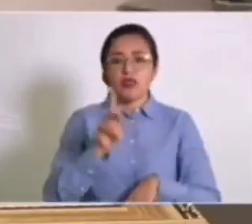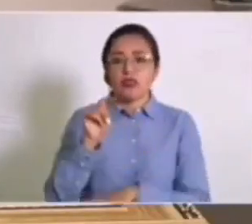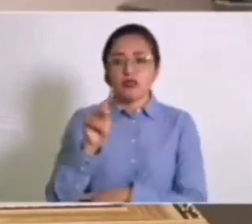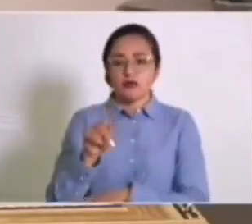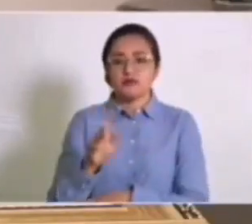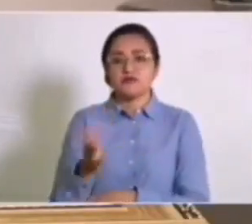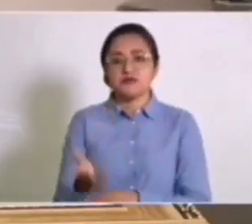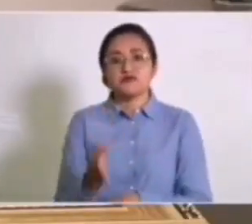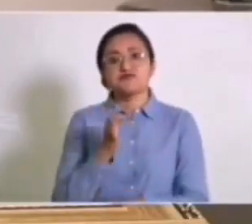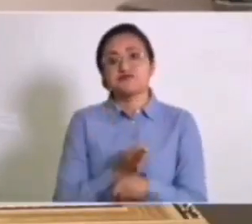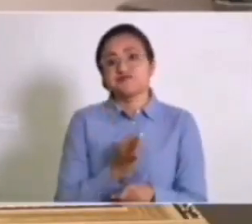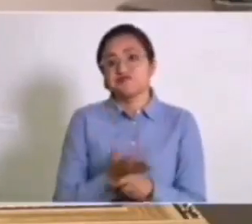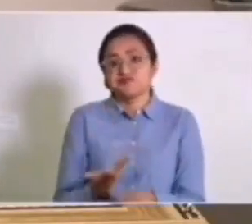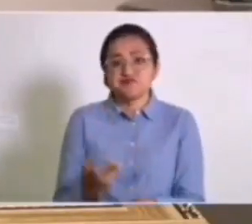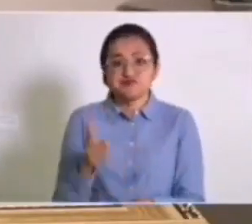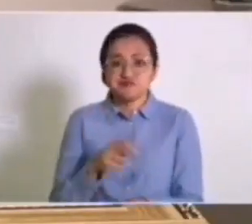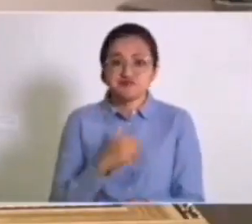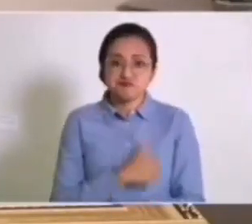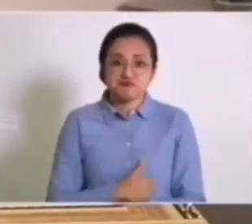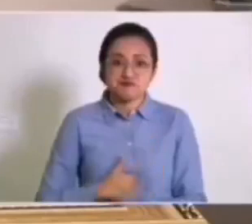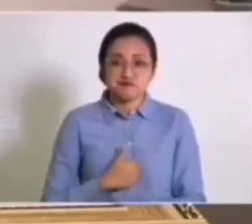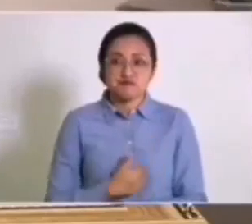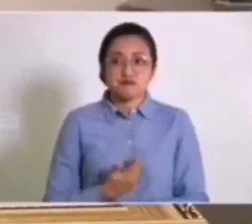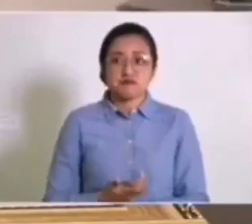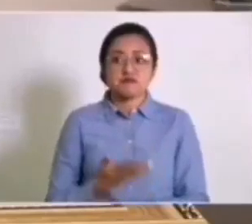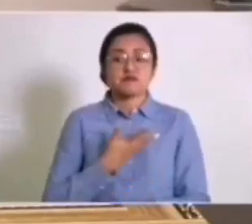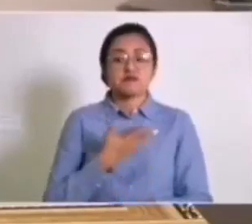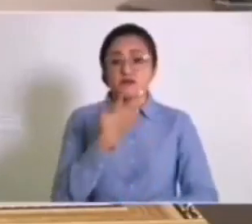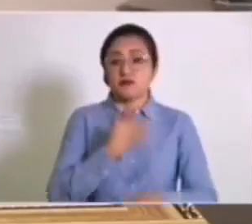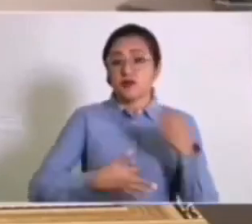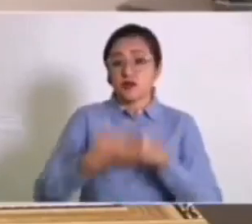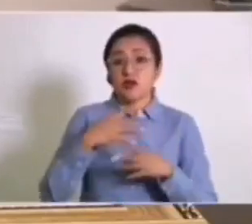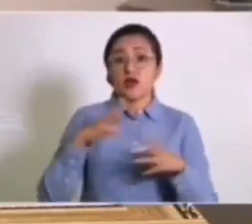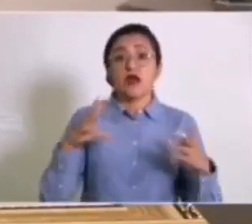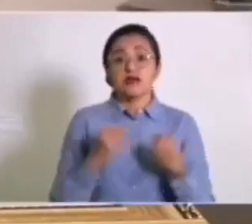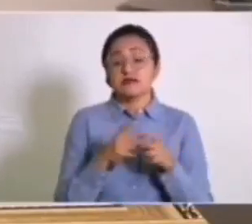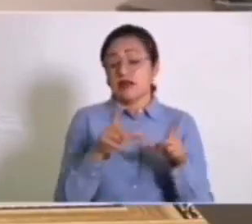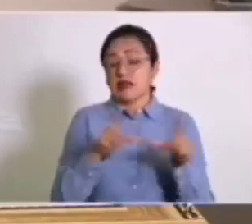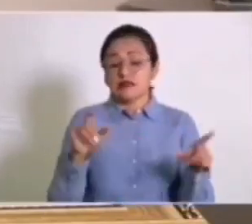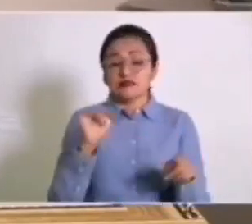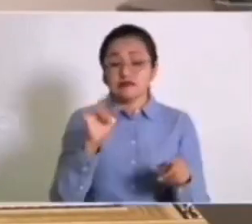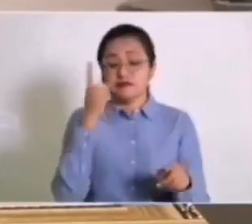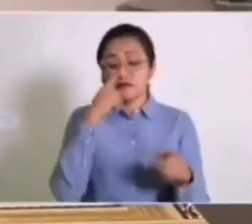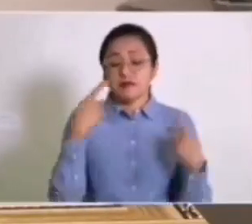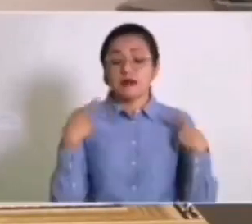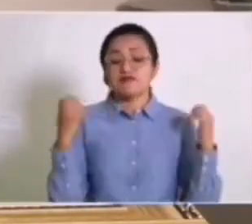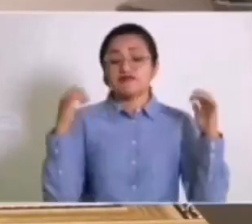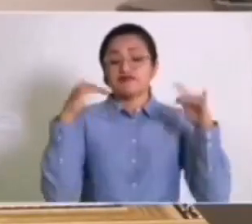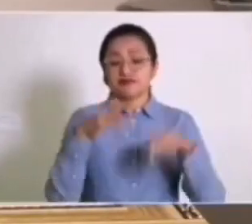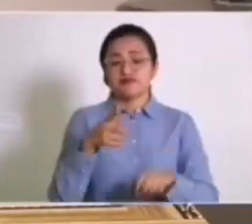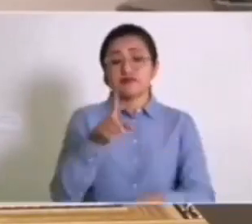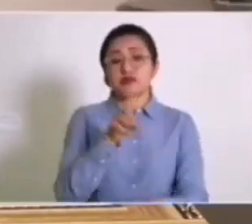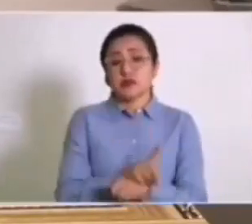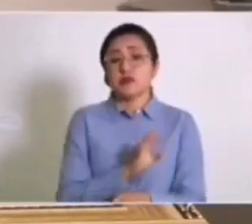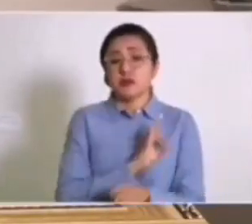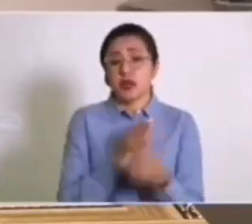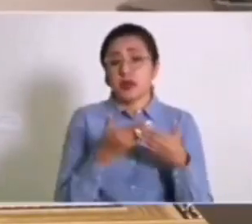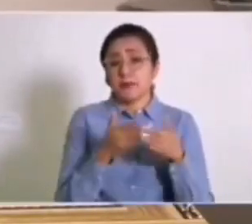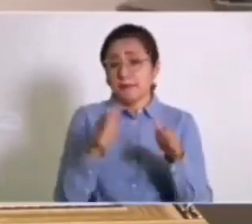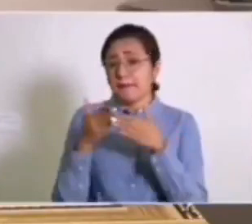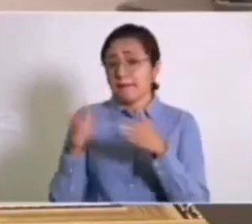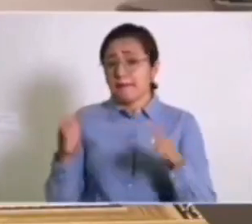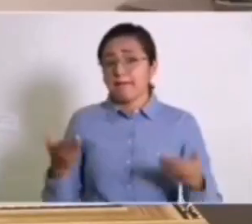Lamento que deba de ser así. Teníamos todo listo para que fuera mañana un día de